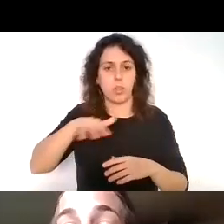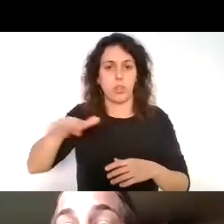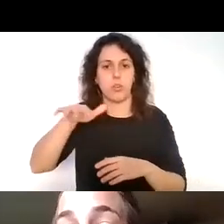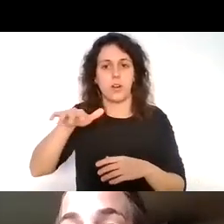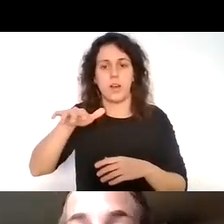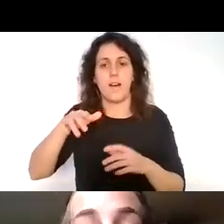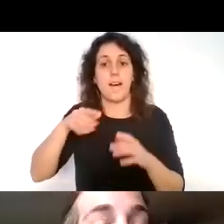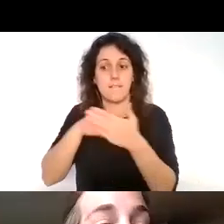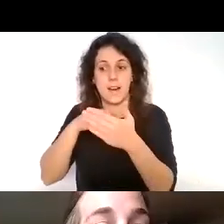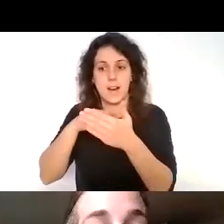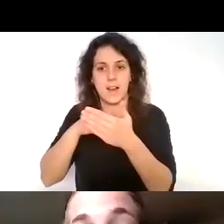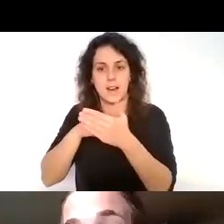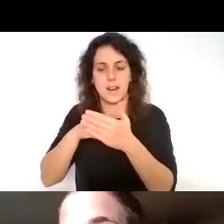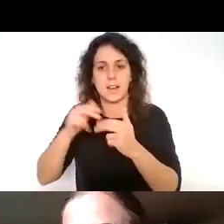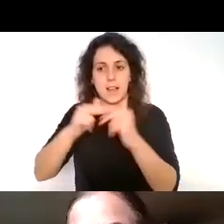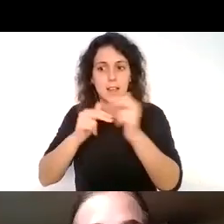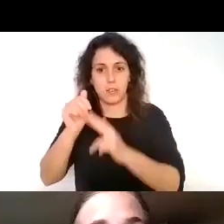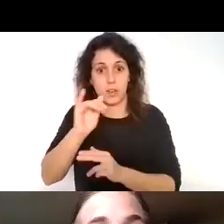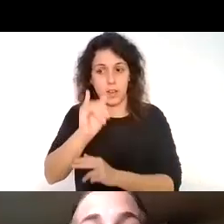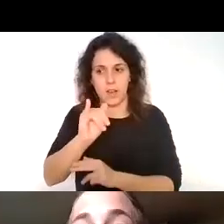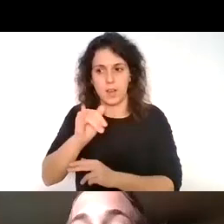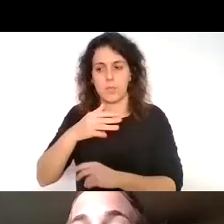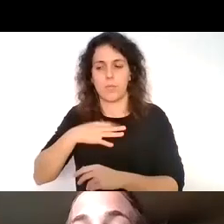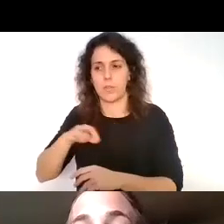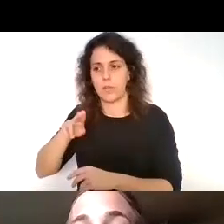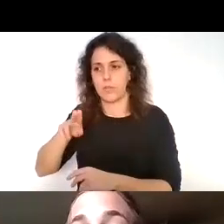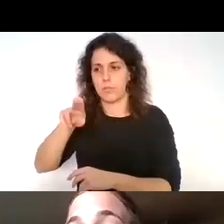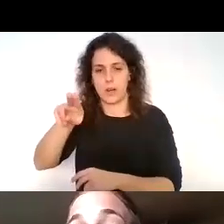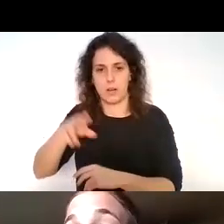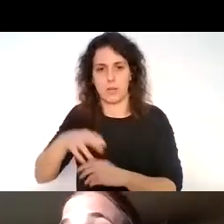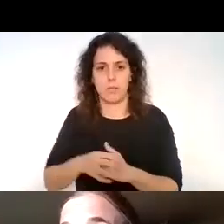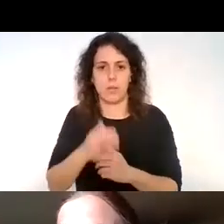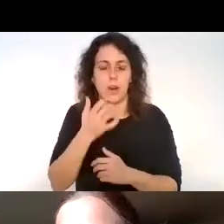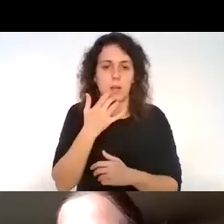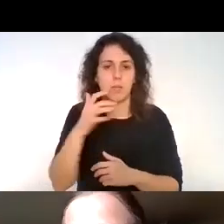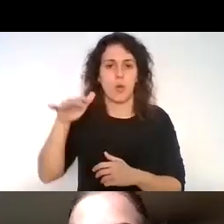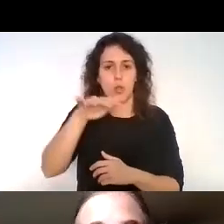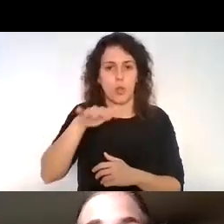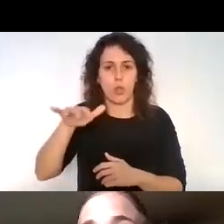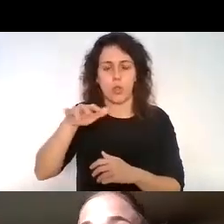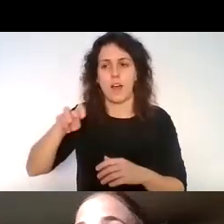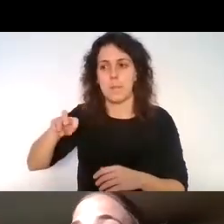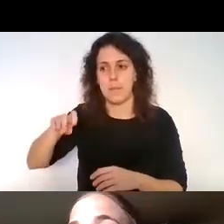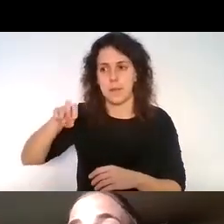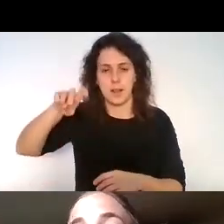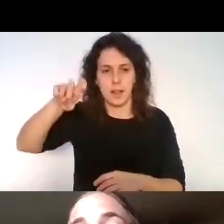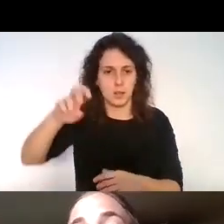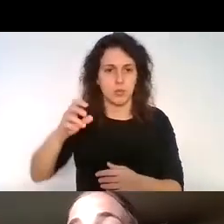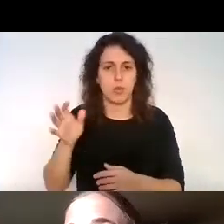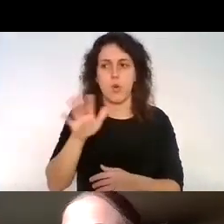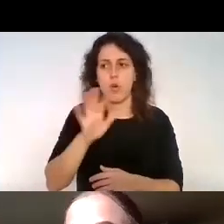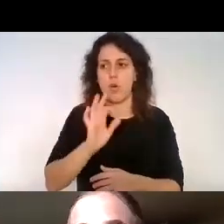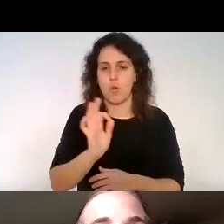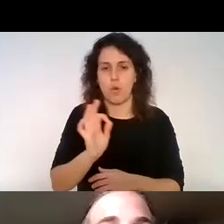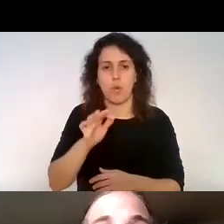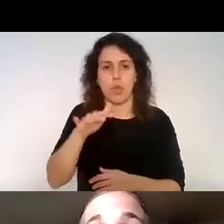barreras arquitectónicas por ejemplo tenemos un lugar de peldaños un lugar a donde hay